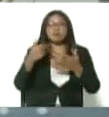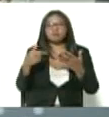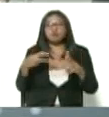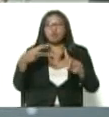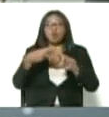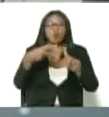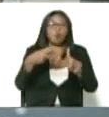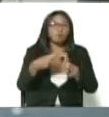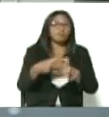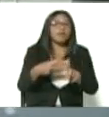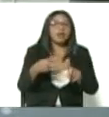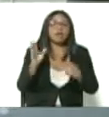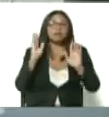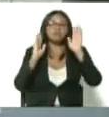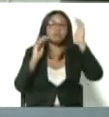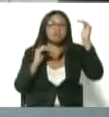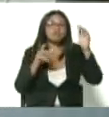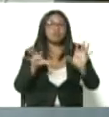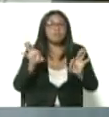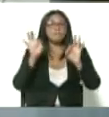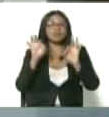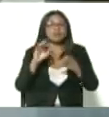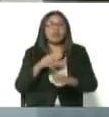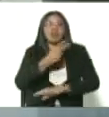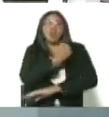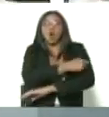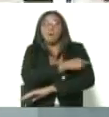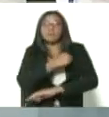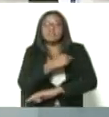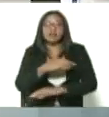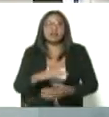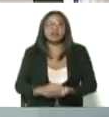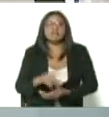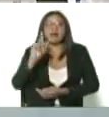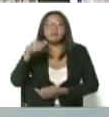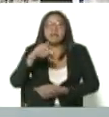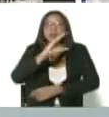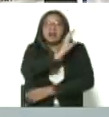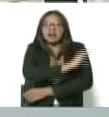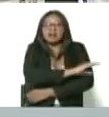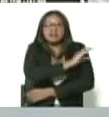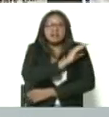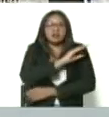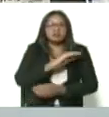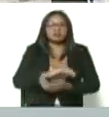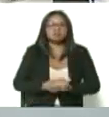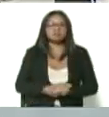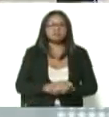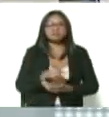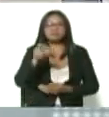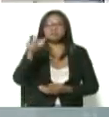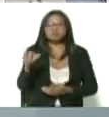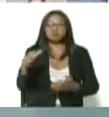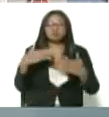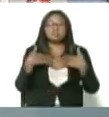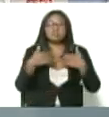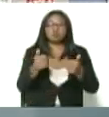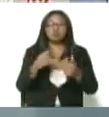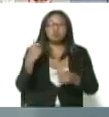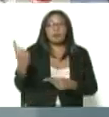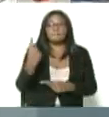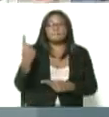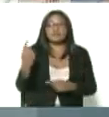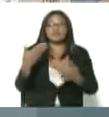hoteles sanitarios, en los hospitales, en las clínicas, porque a este personal de salud, no solamente al sector